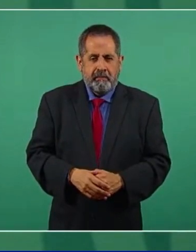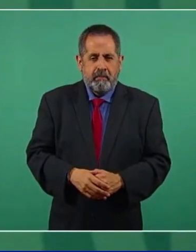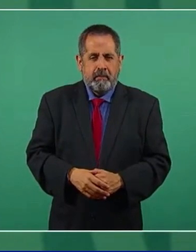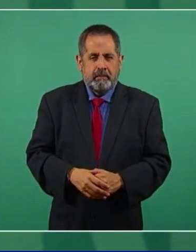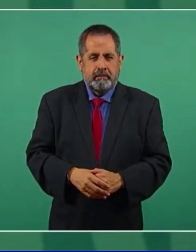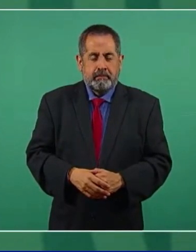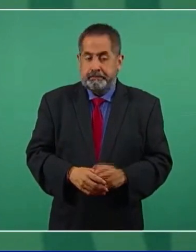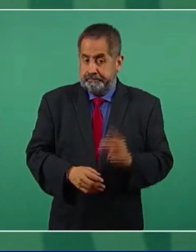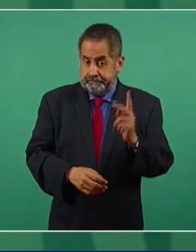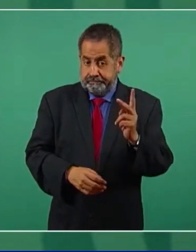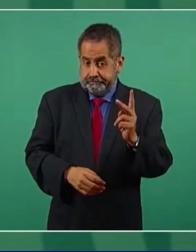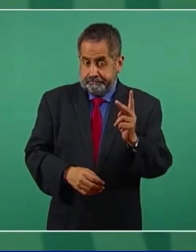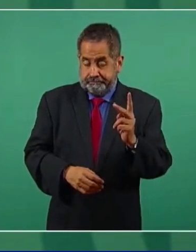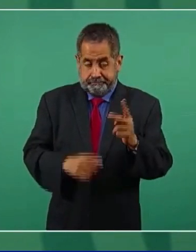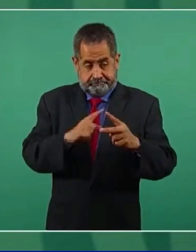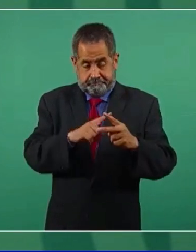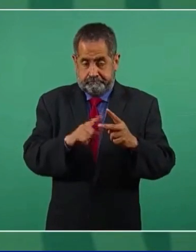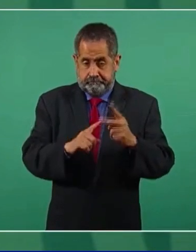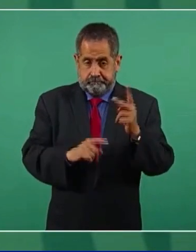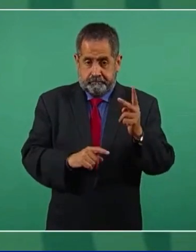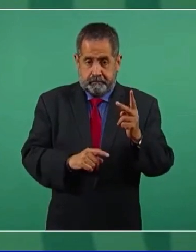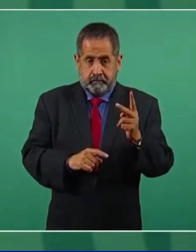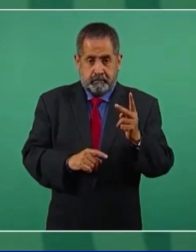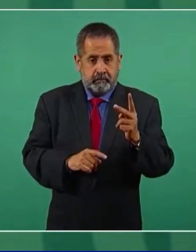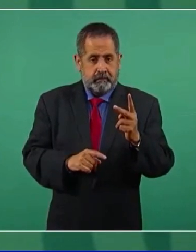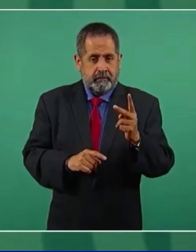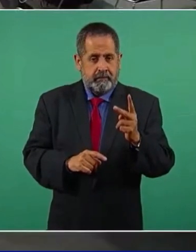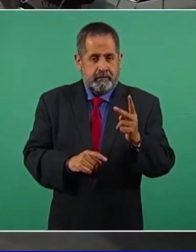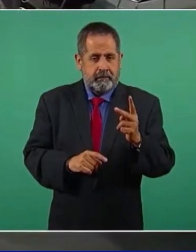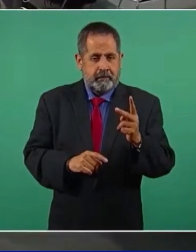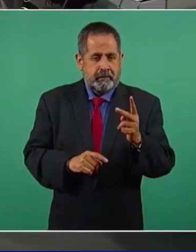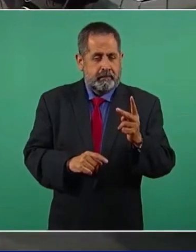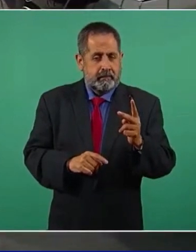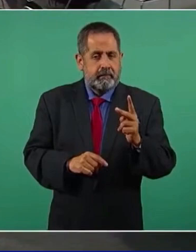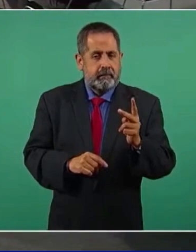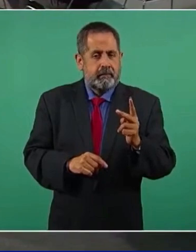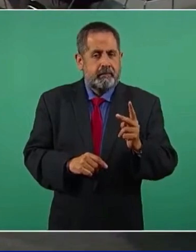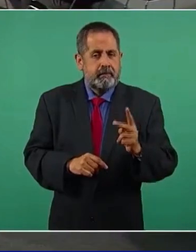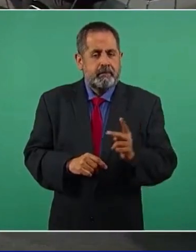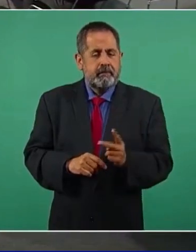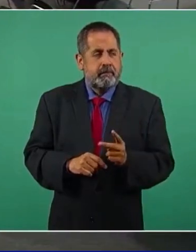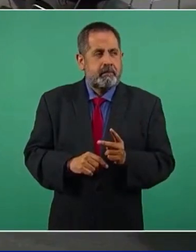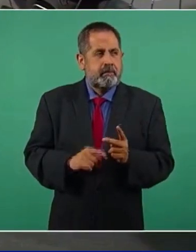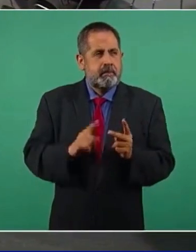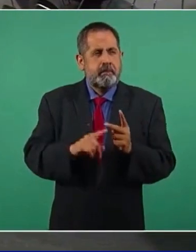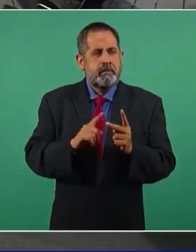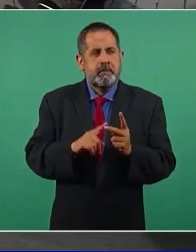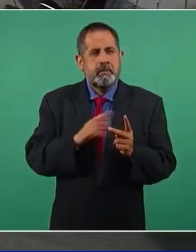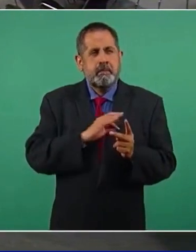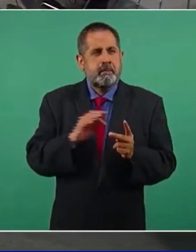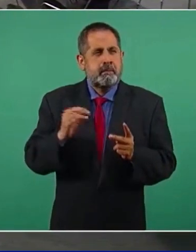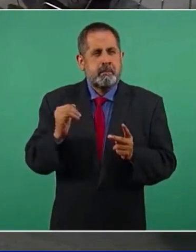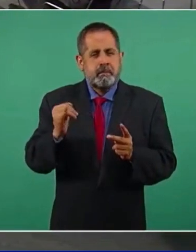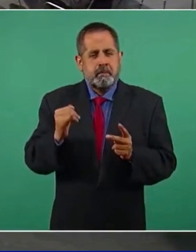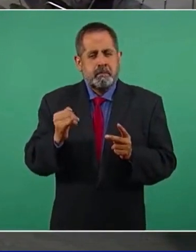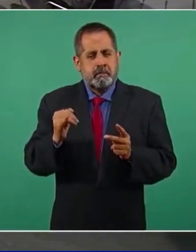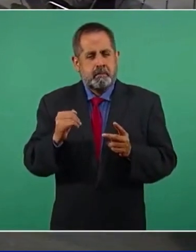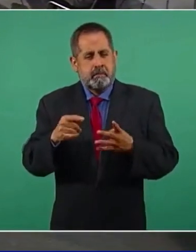Dos, eso fue ya a mediados de junio,